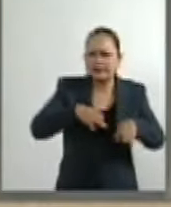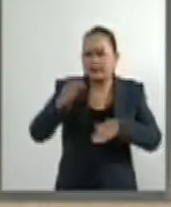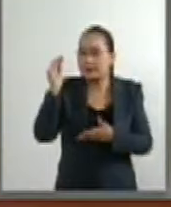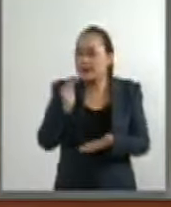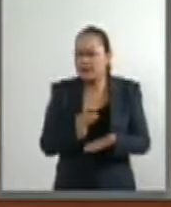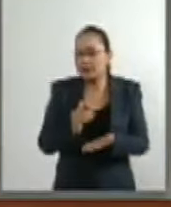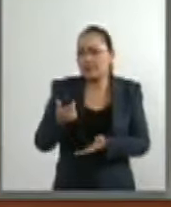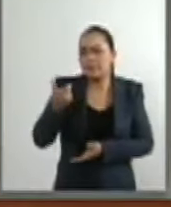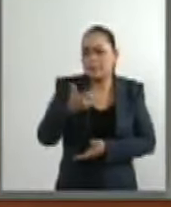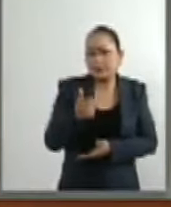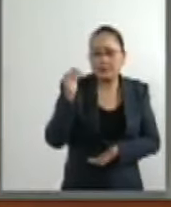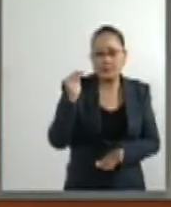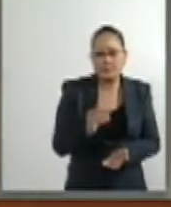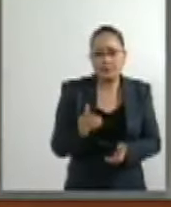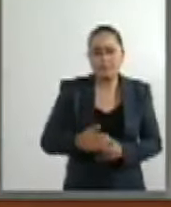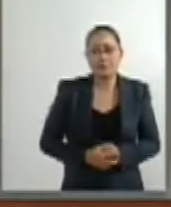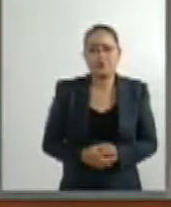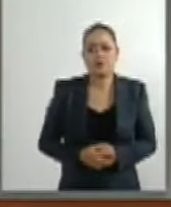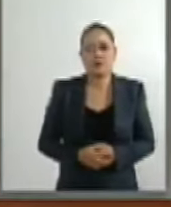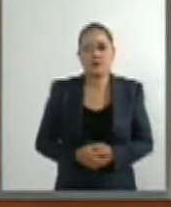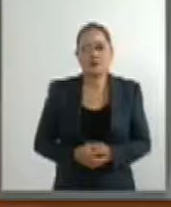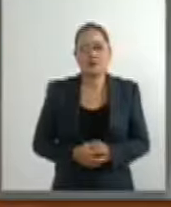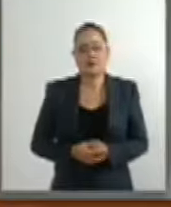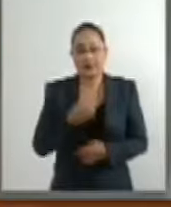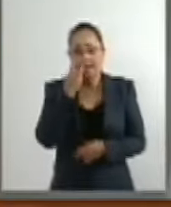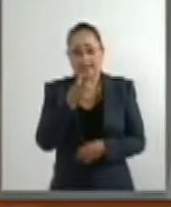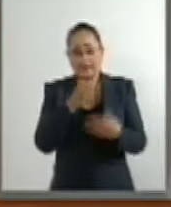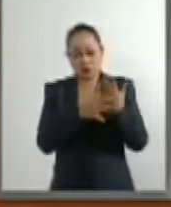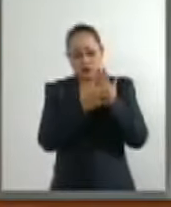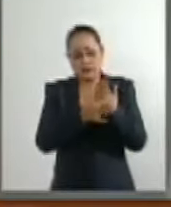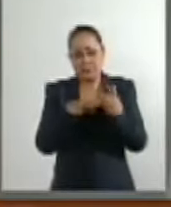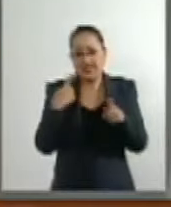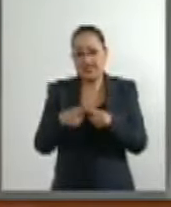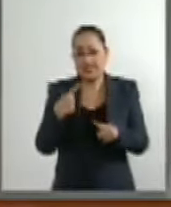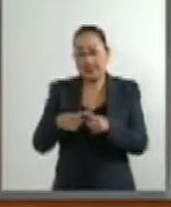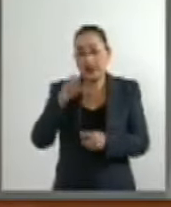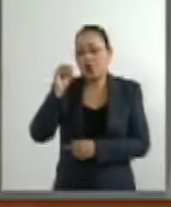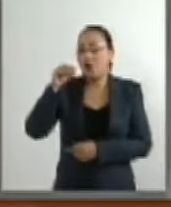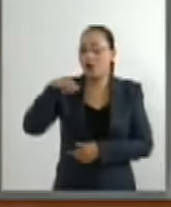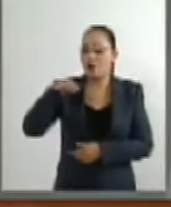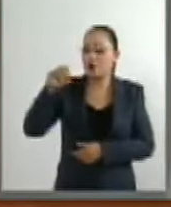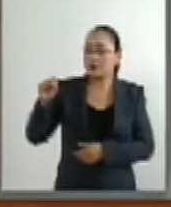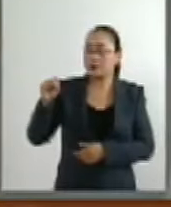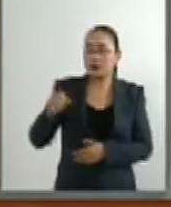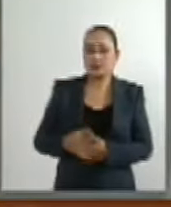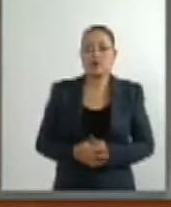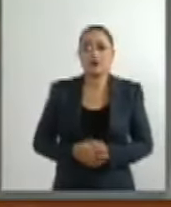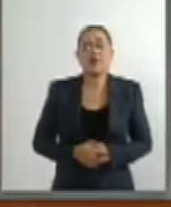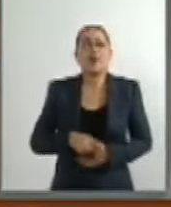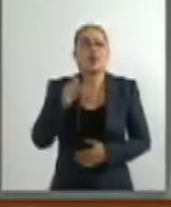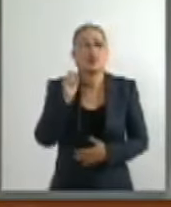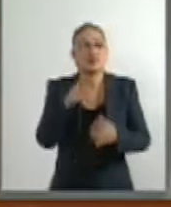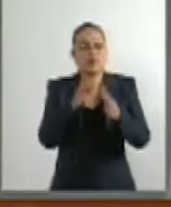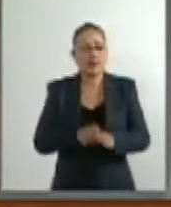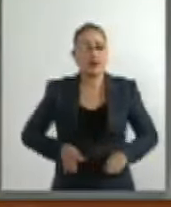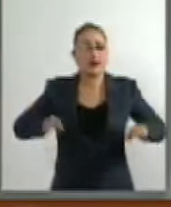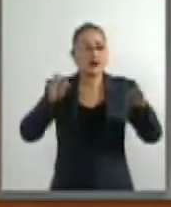trabajo. Esta es una cita de la Organización Mundial de la Salud. Es importante también